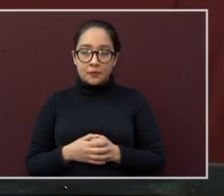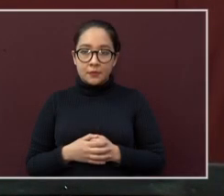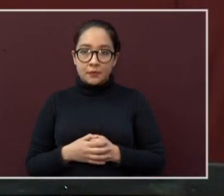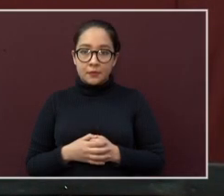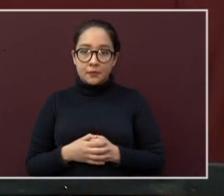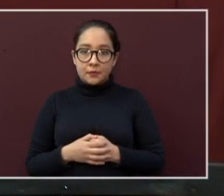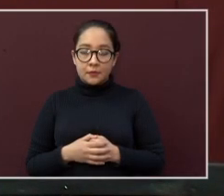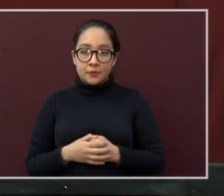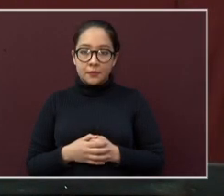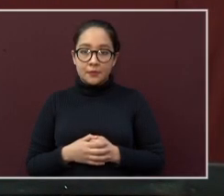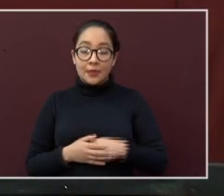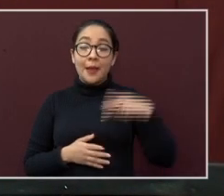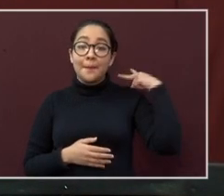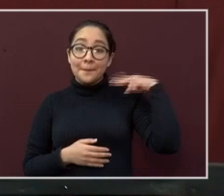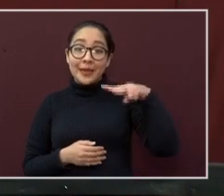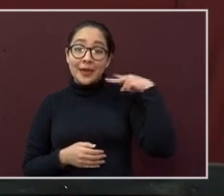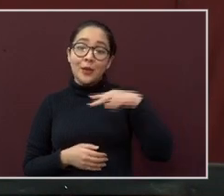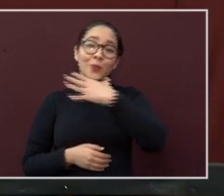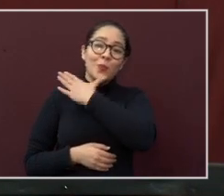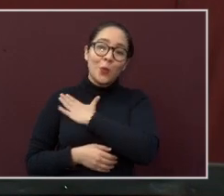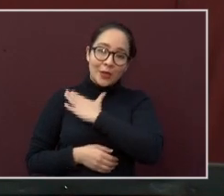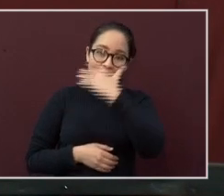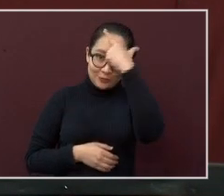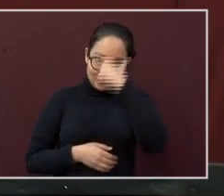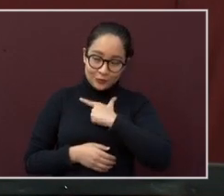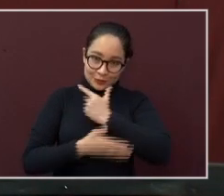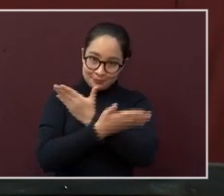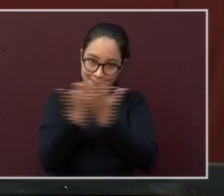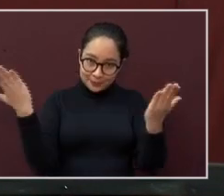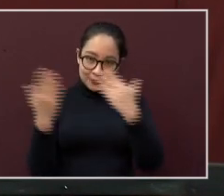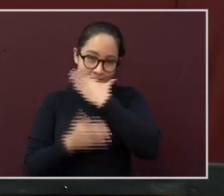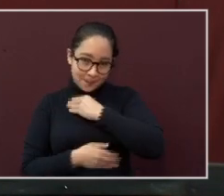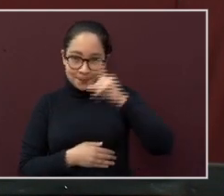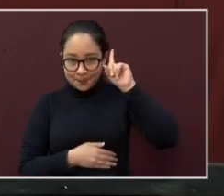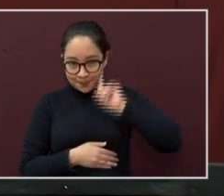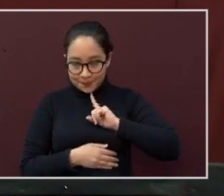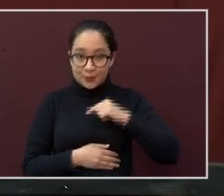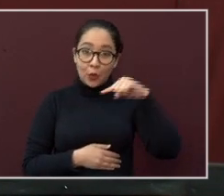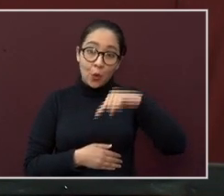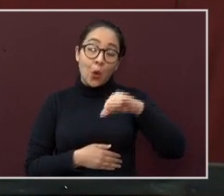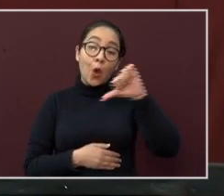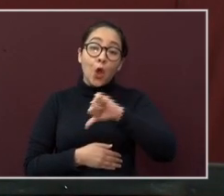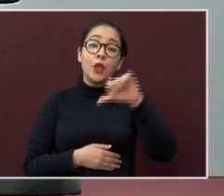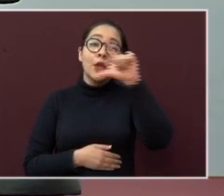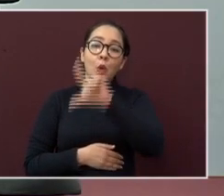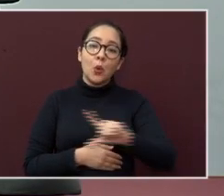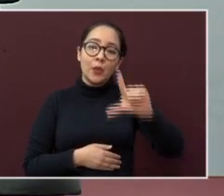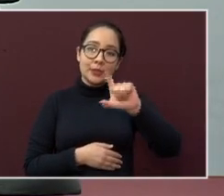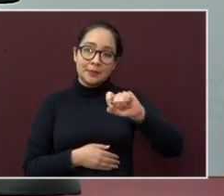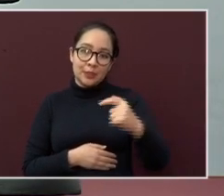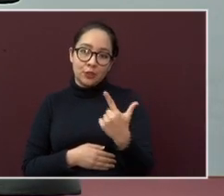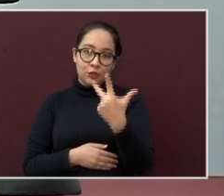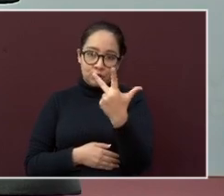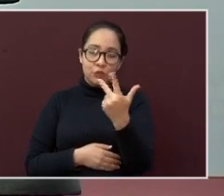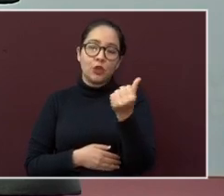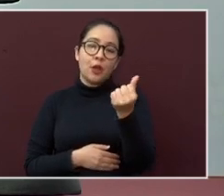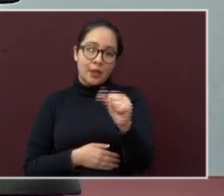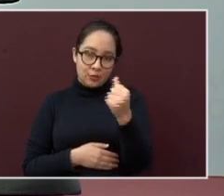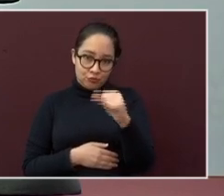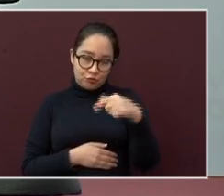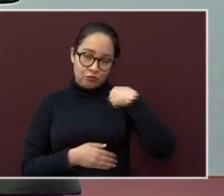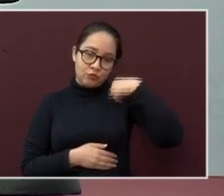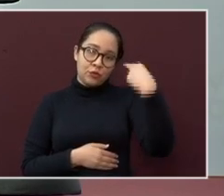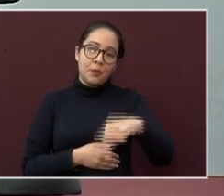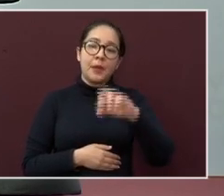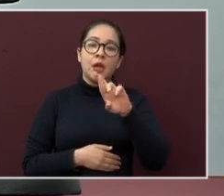Buenas noches, veracruzanas y veracruzanos. Es lunes 28 de agosto. Un servidor, Roberto Ramos Salor,